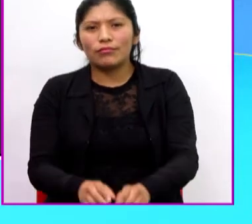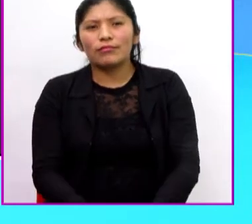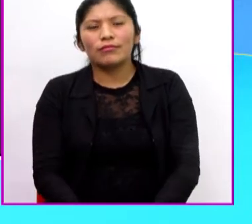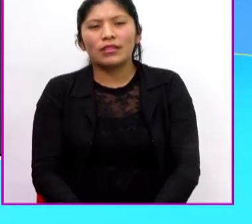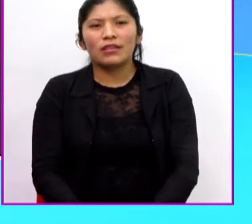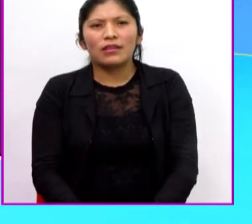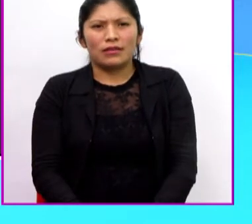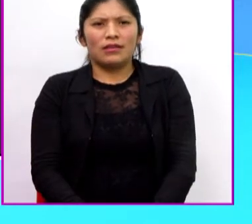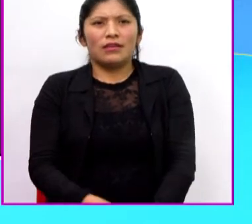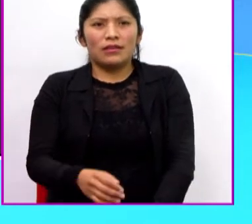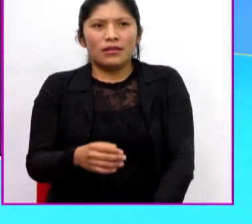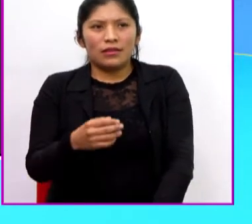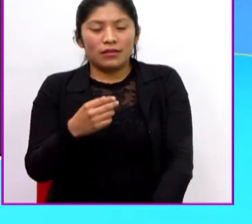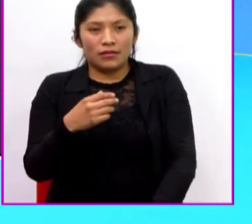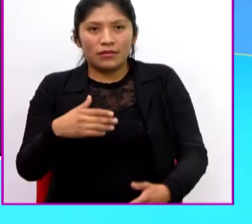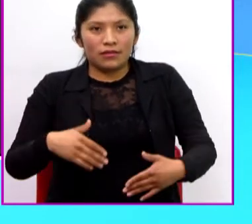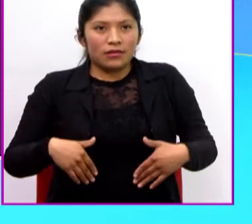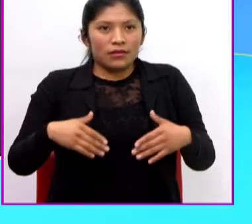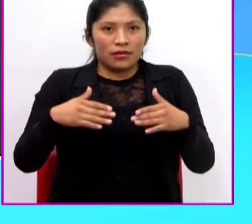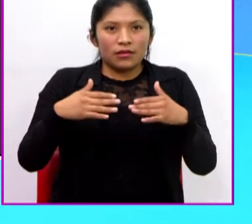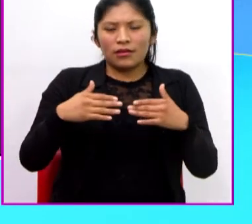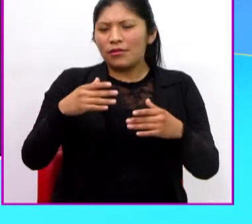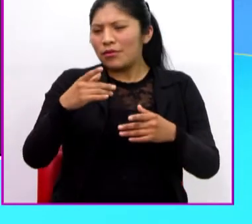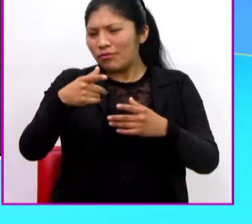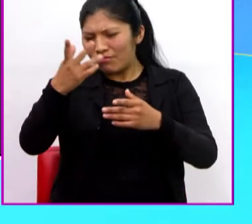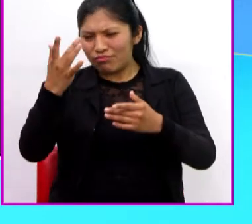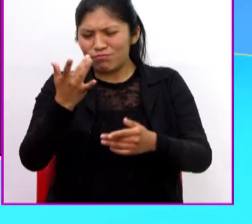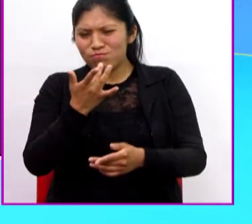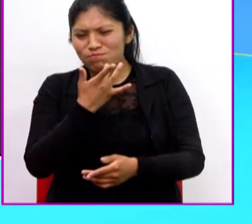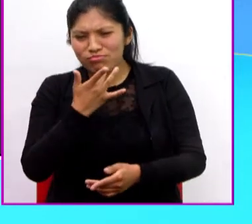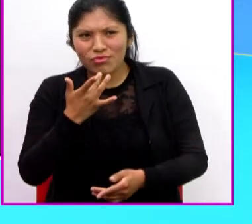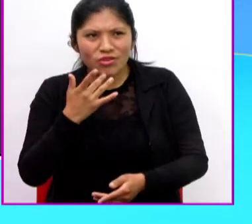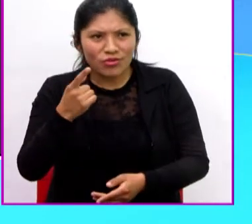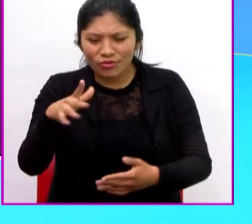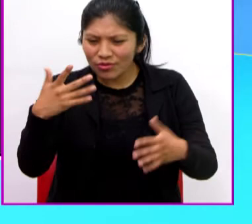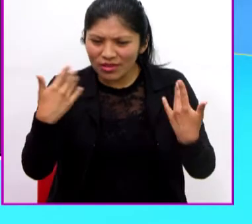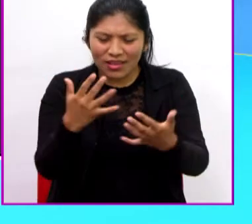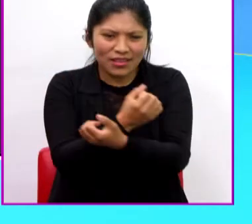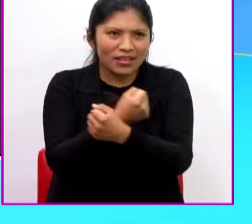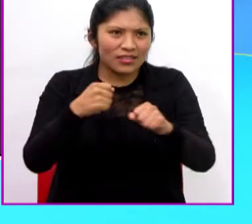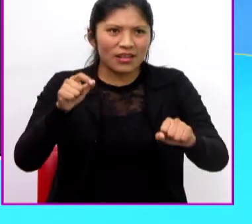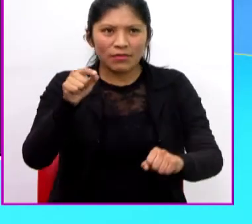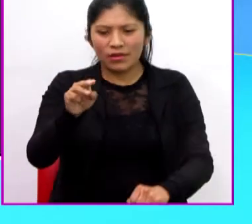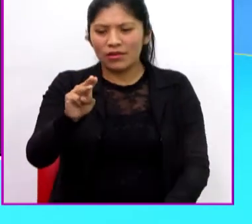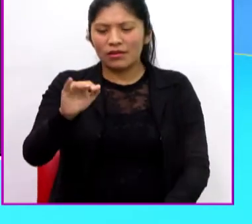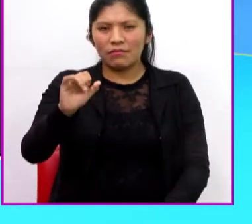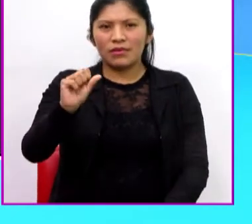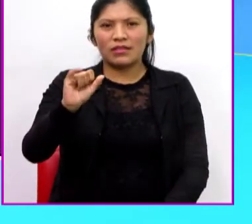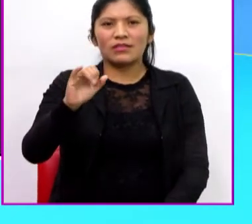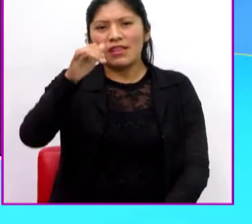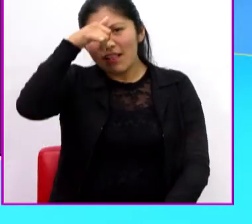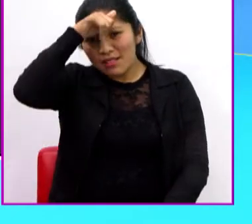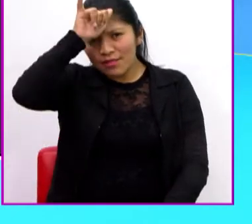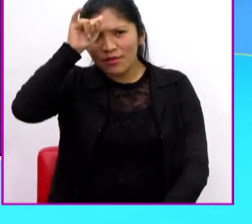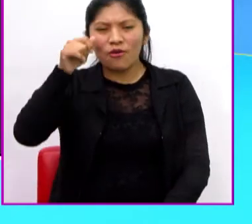Estoy vivo. Eres un afortunado. Dos veces te salvaste del MISINCO. Hay que decirle Artoro.